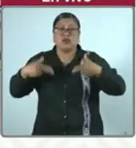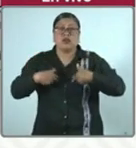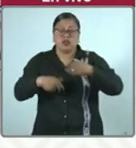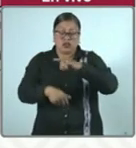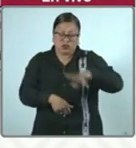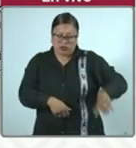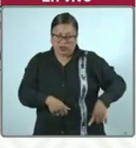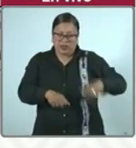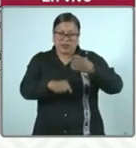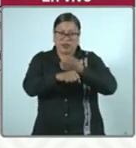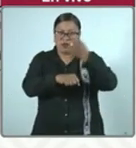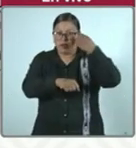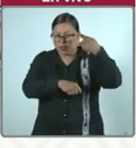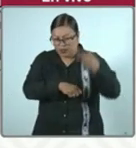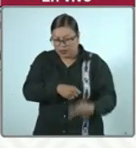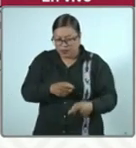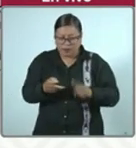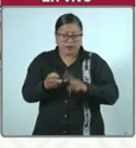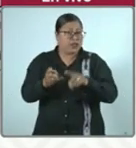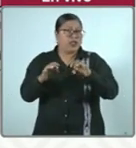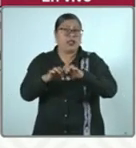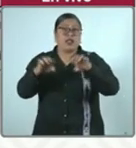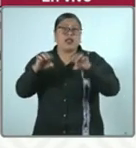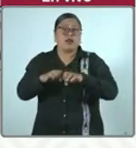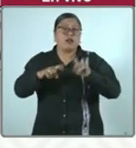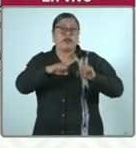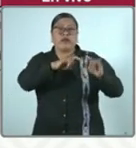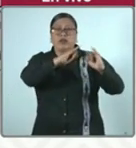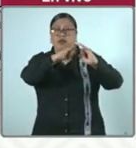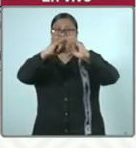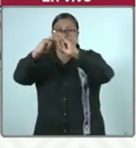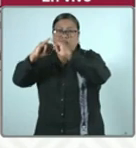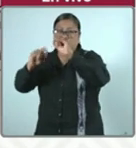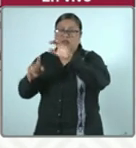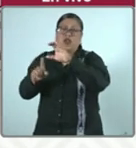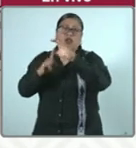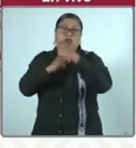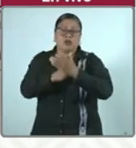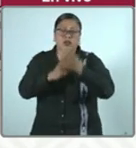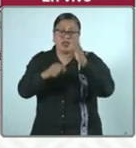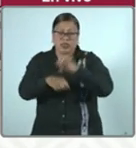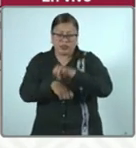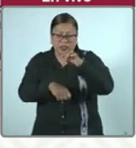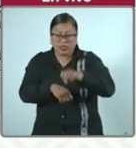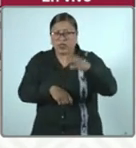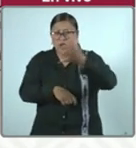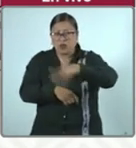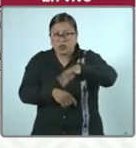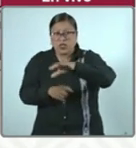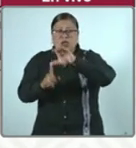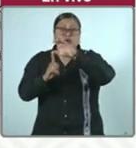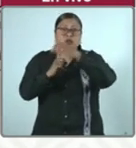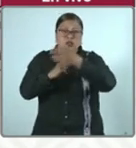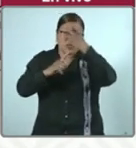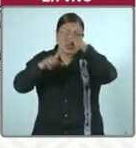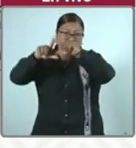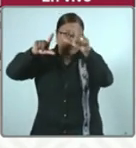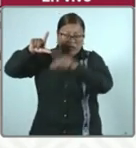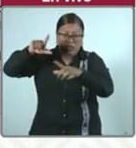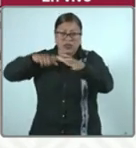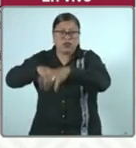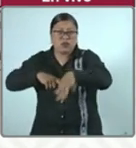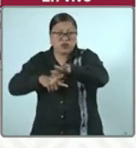del Estado, un equipo multidisciplinario de la Comisión Estatal de Búsqueda y la Comisión Nacional de Búsqueda se